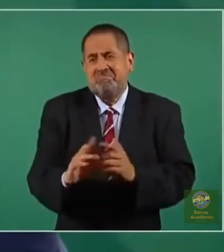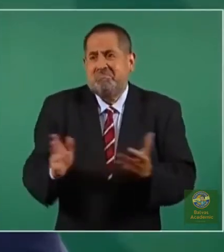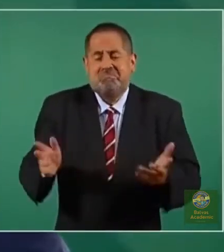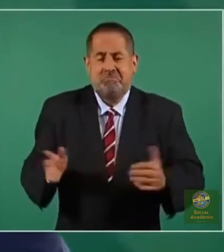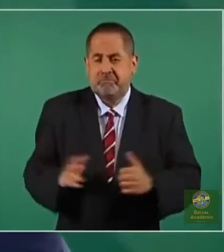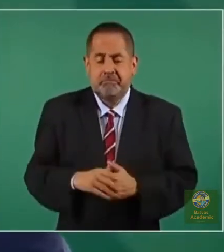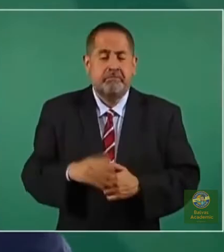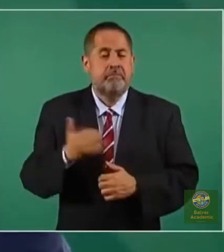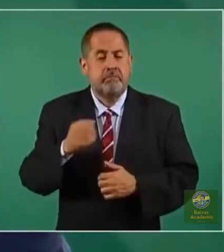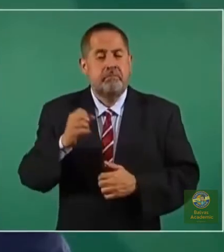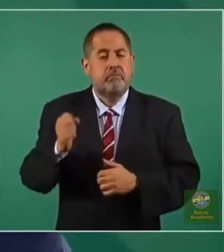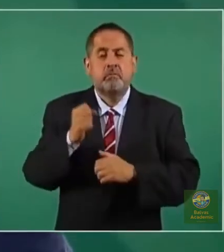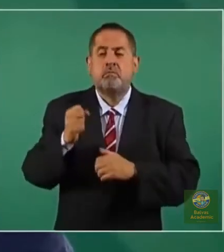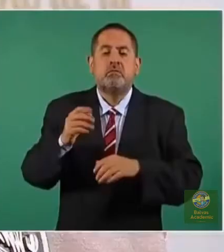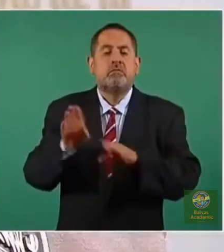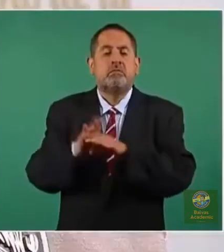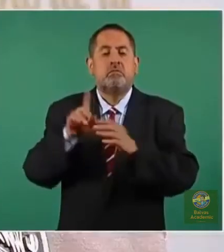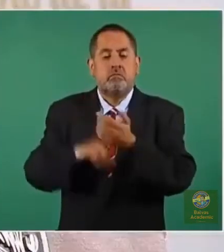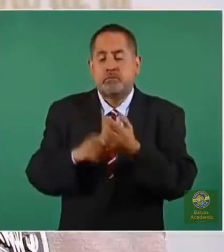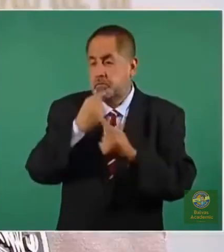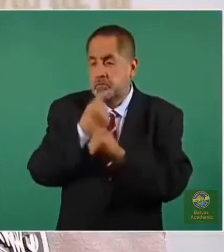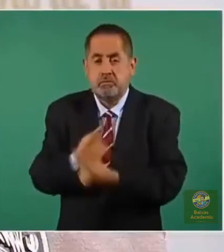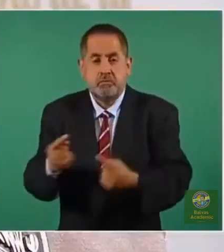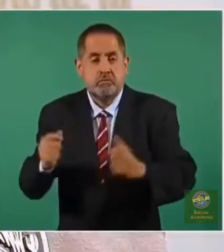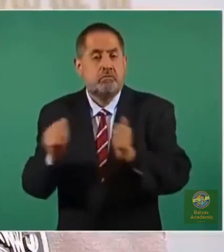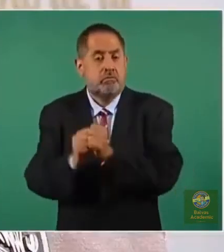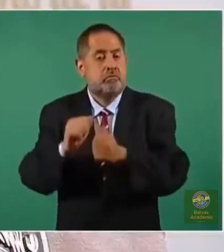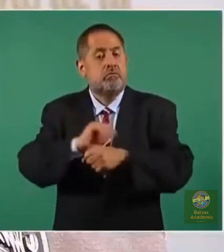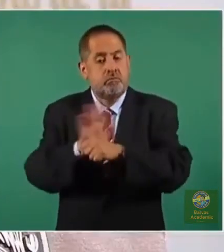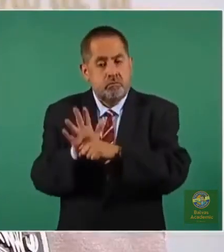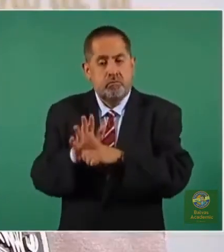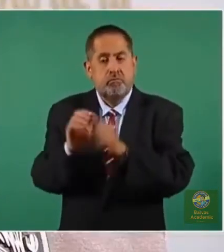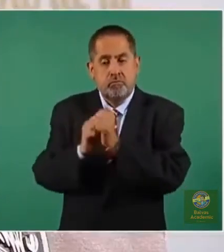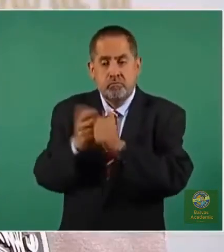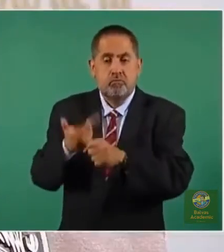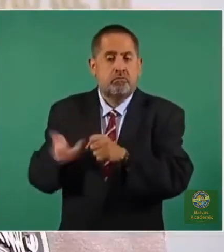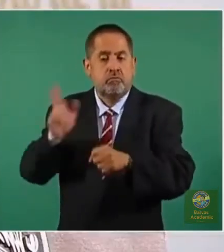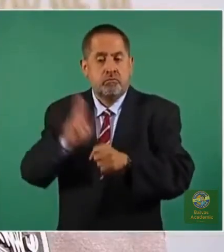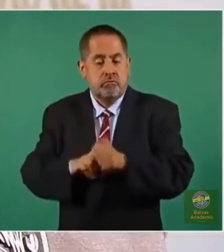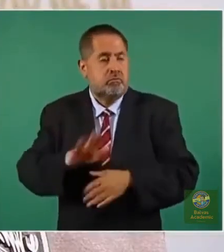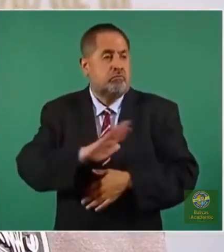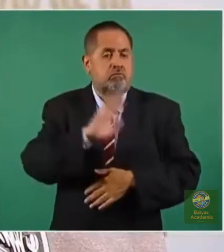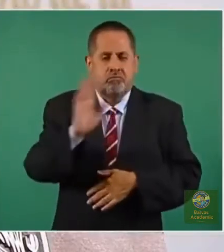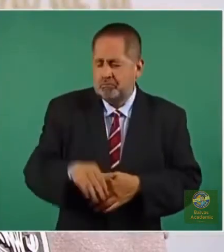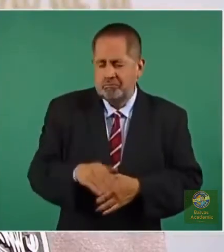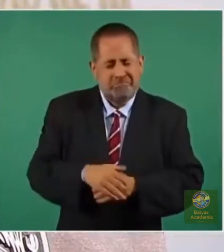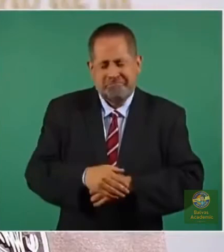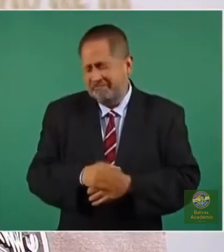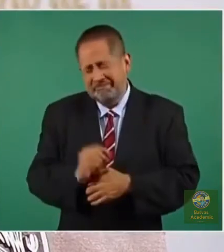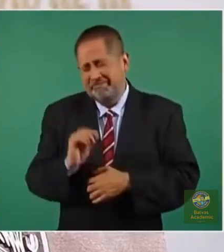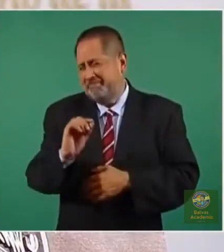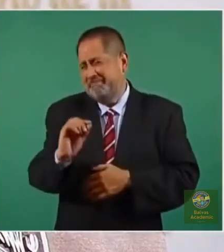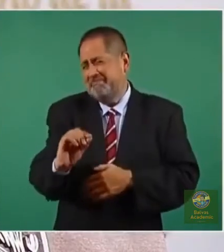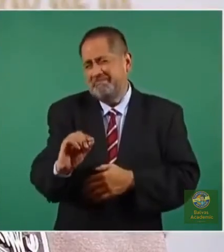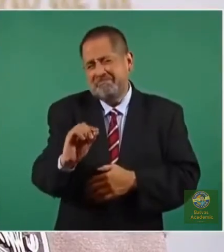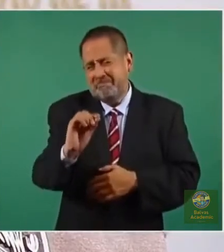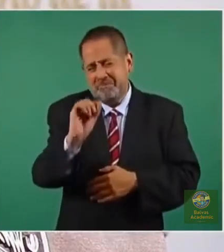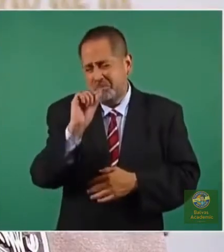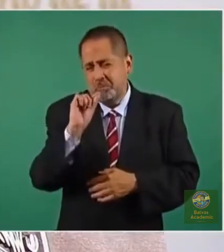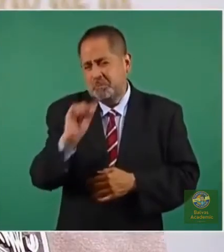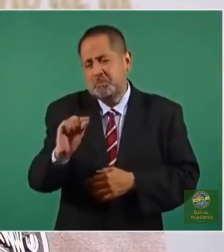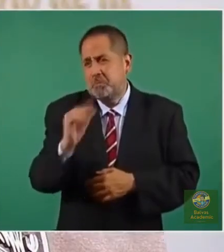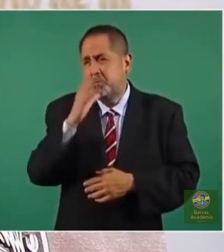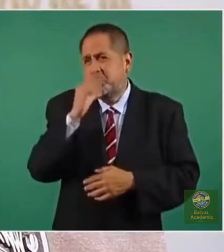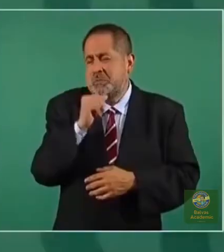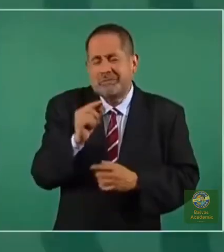Y, afortunadamente, la probabilidad de que un niño con COVID hospitalizado pierda la vida es muy, muy, muy baja.